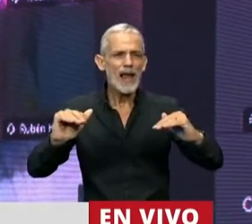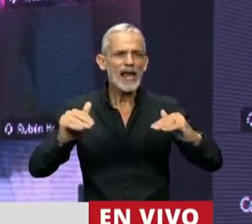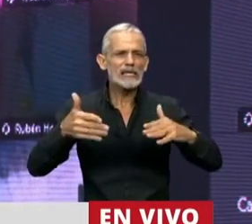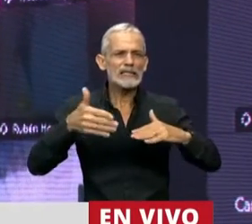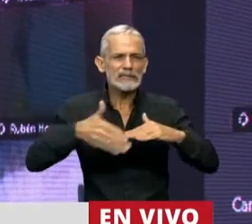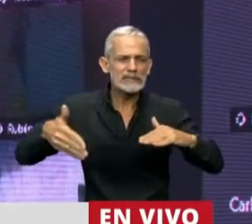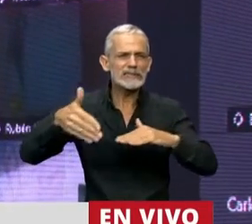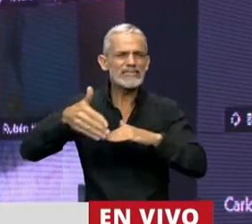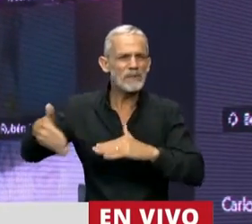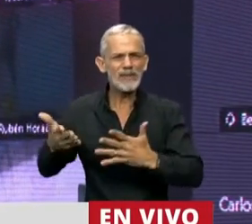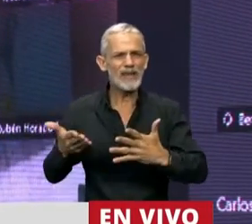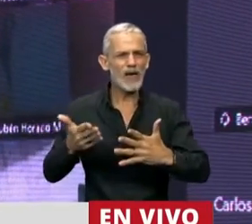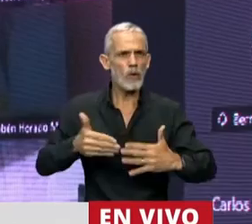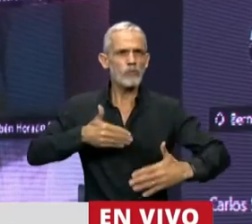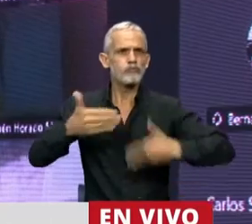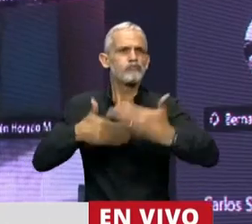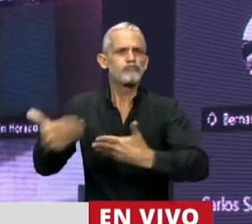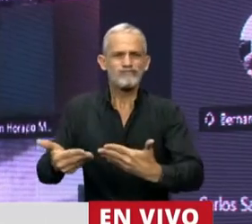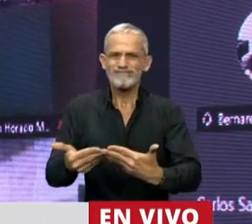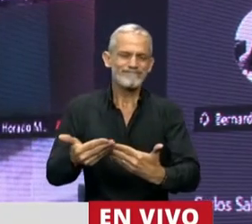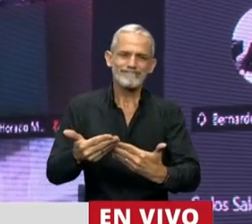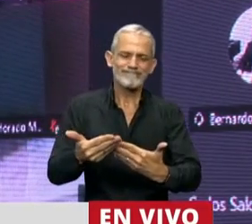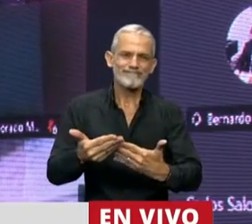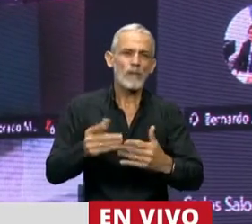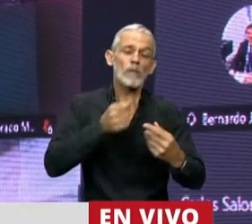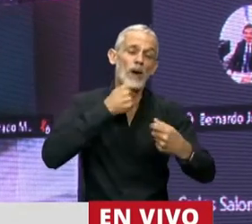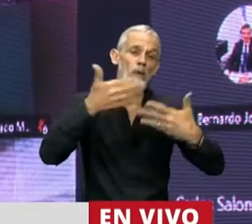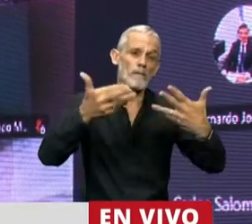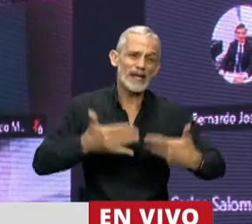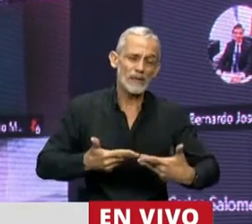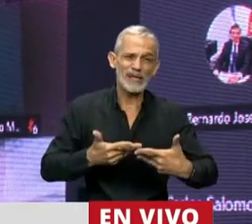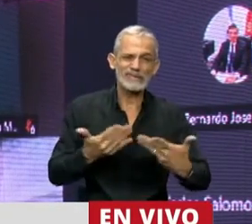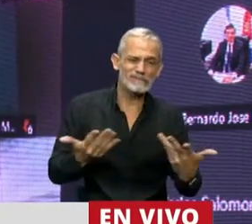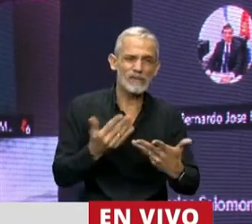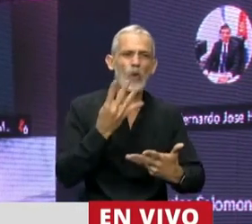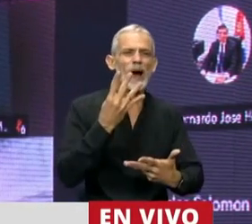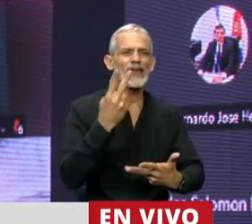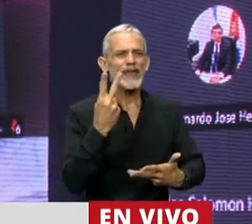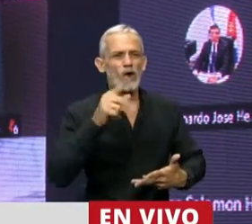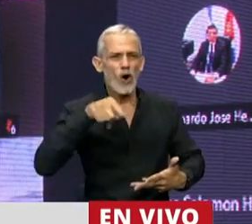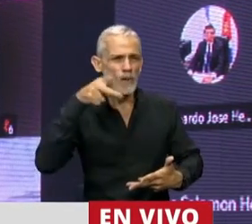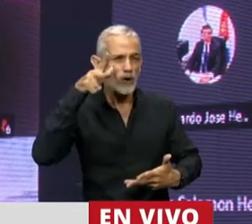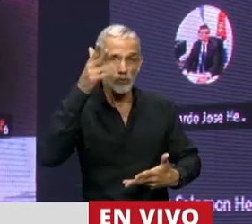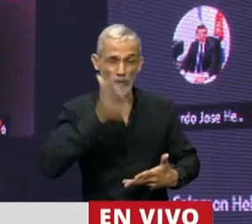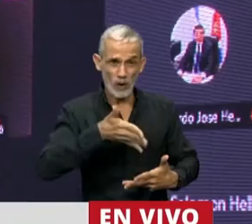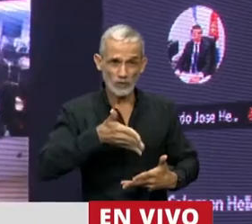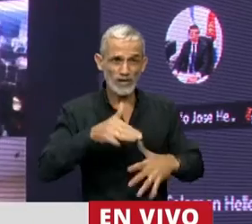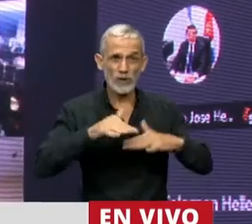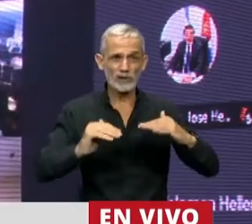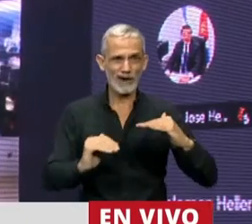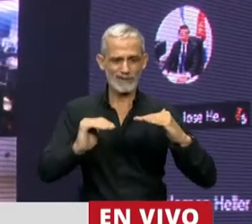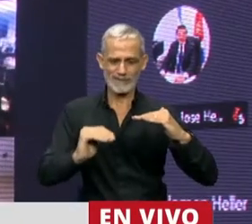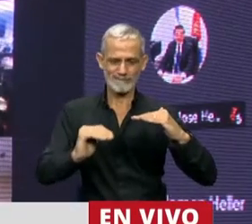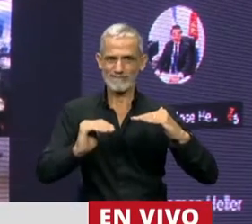limitado en materia de, por ejemplo, matemática. El 42.8% no